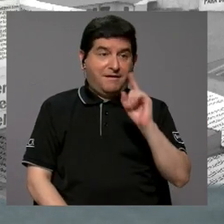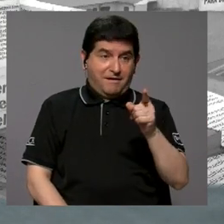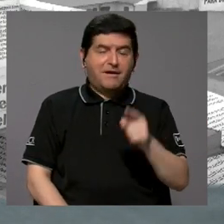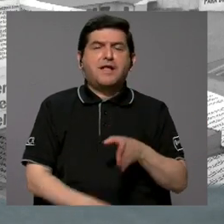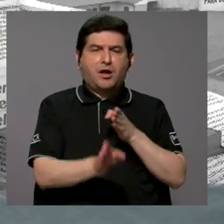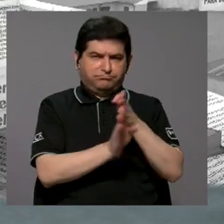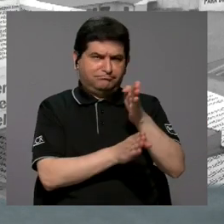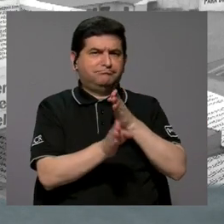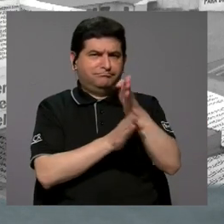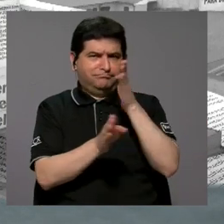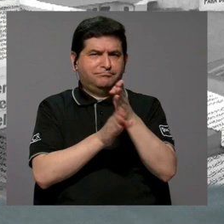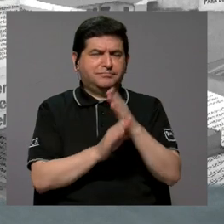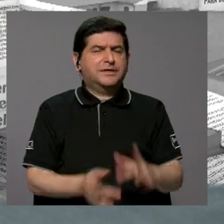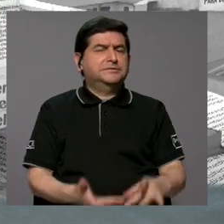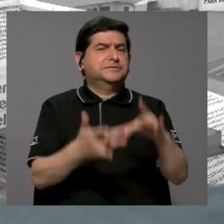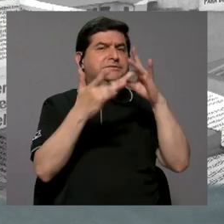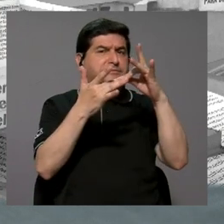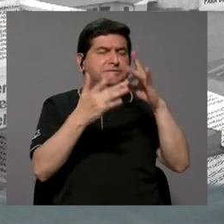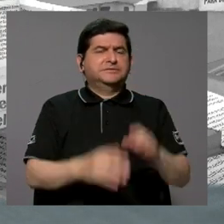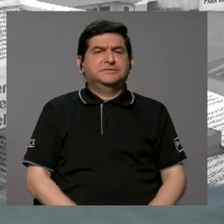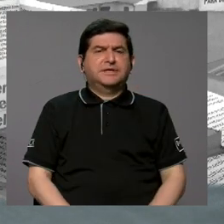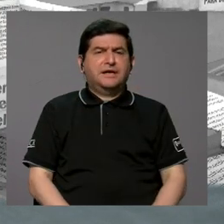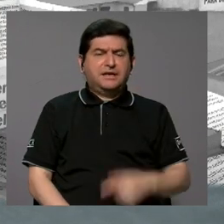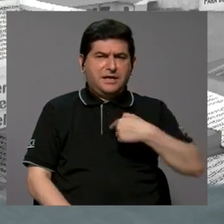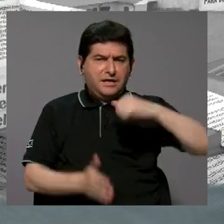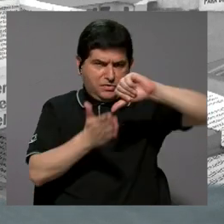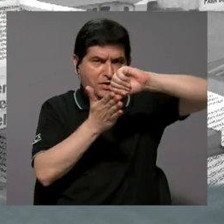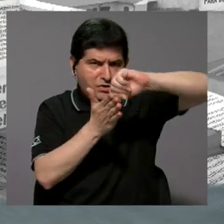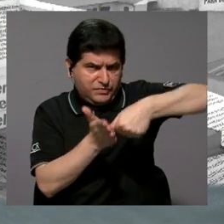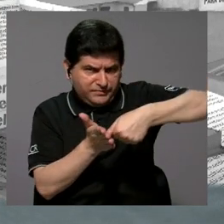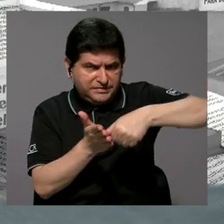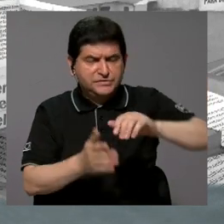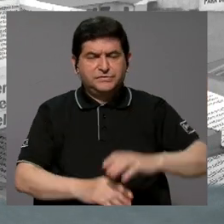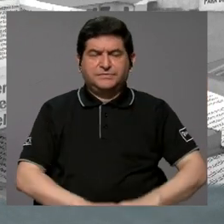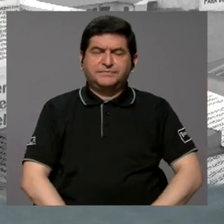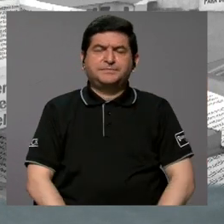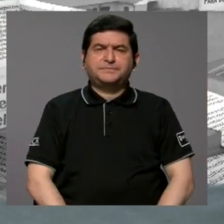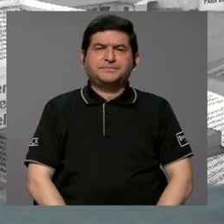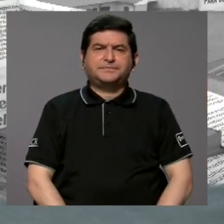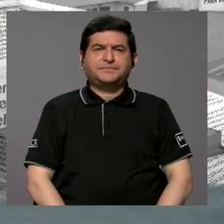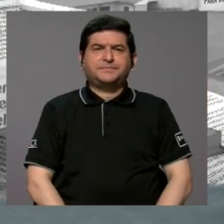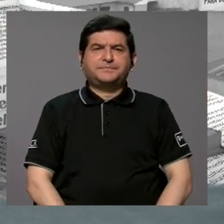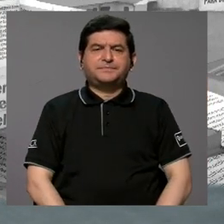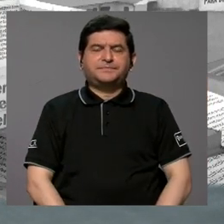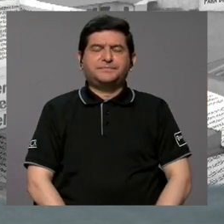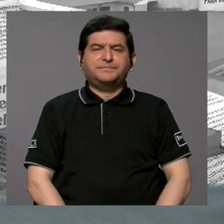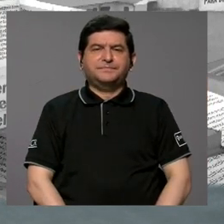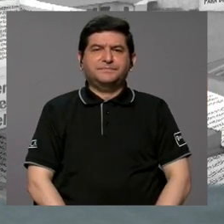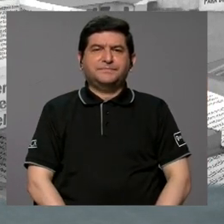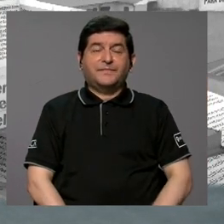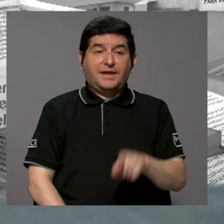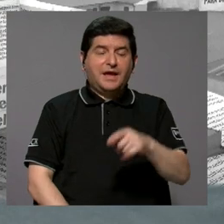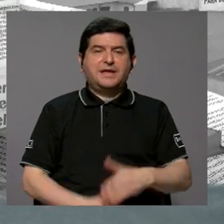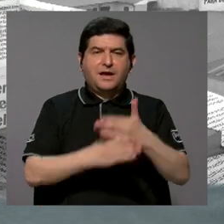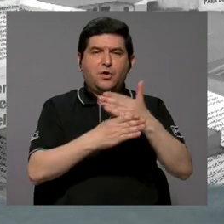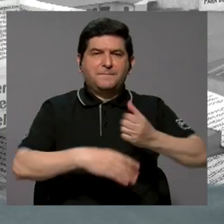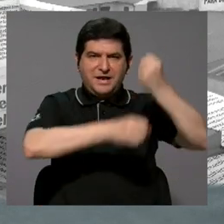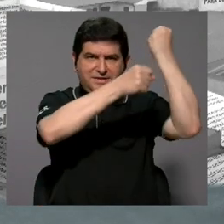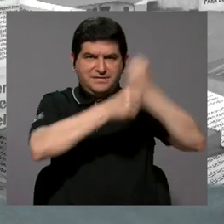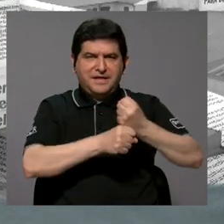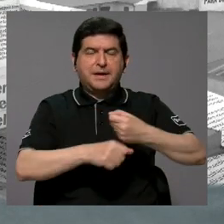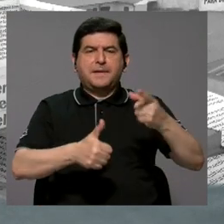una trayectoria muy particular en esto que quiero destacar y es que es cofundadora